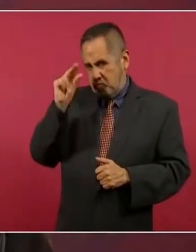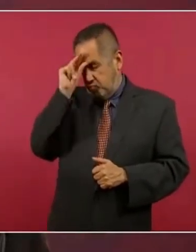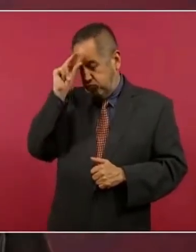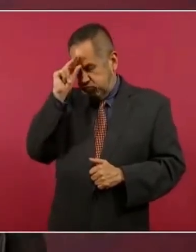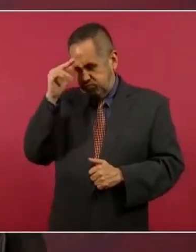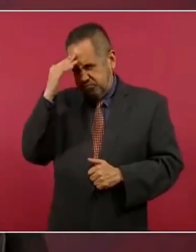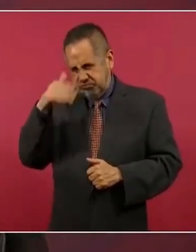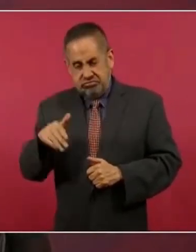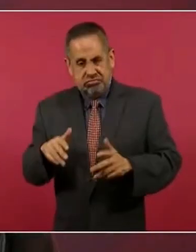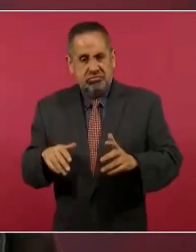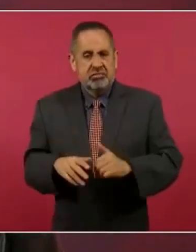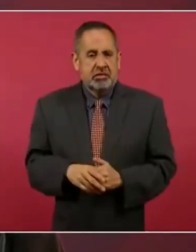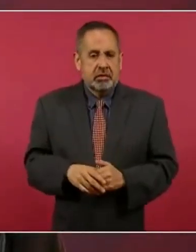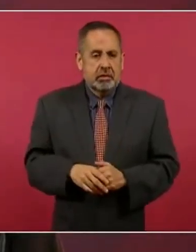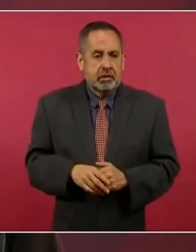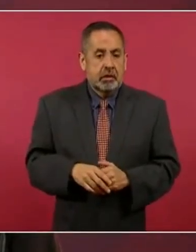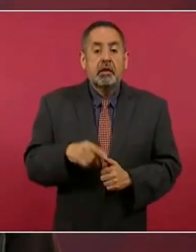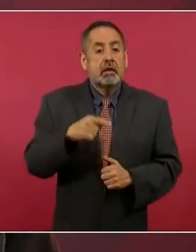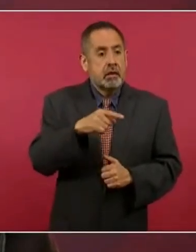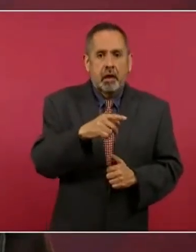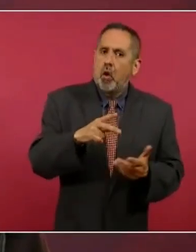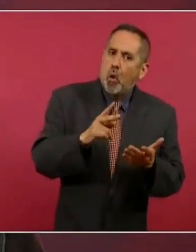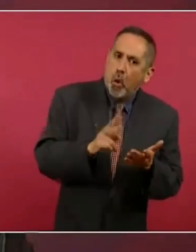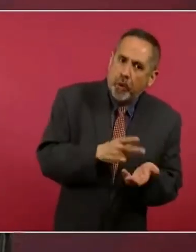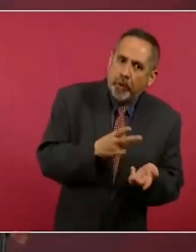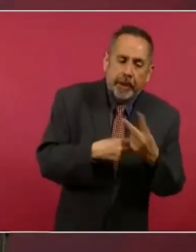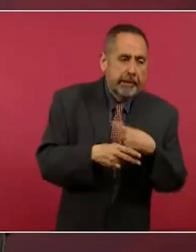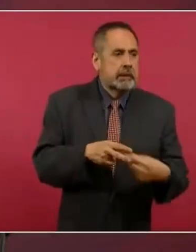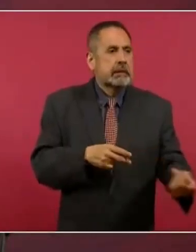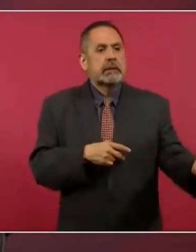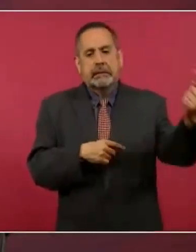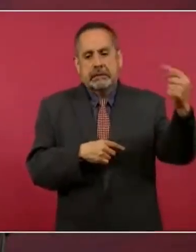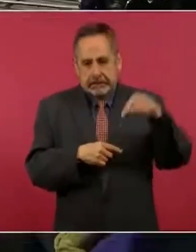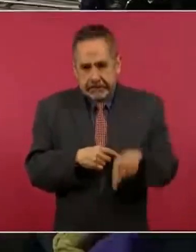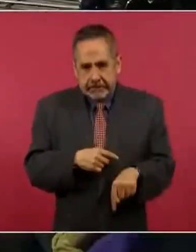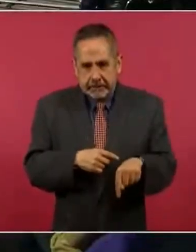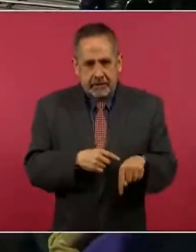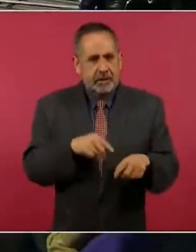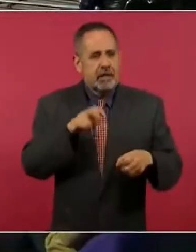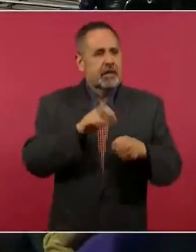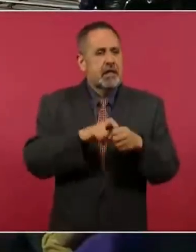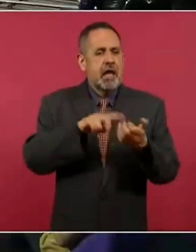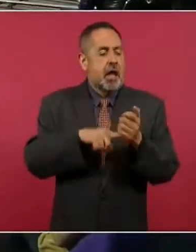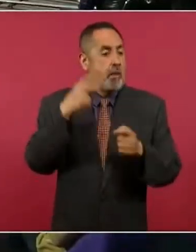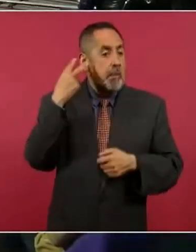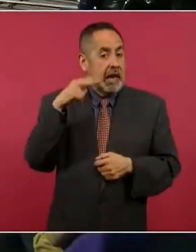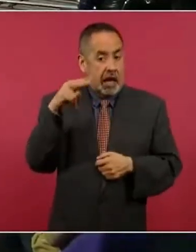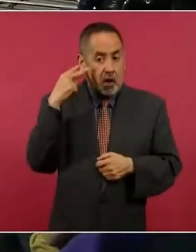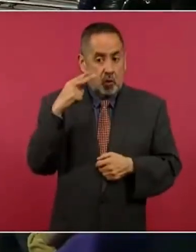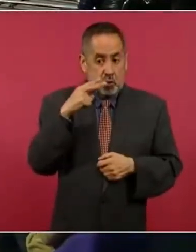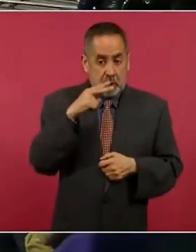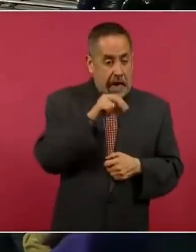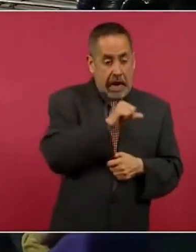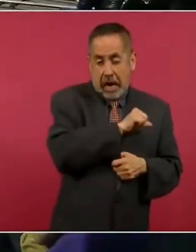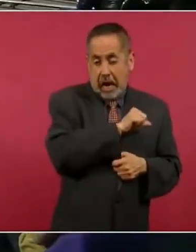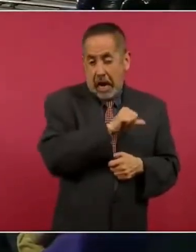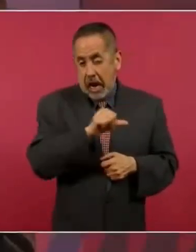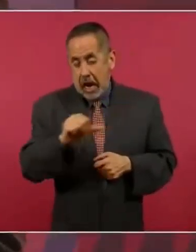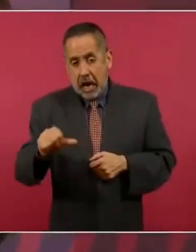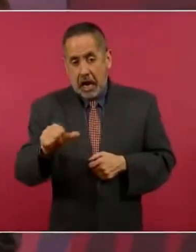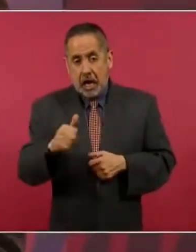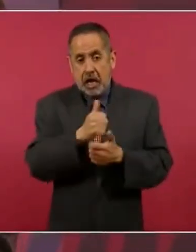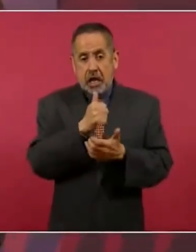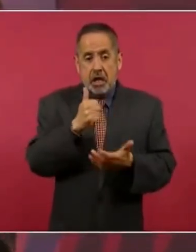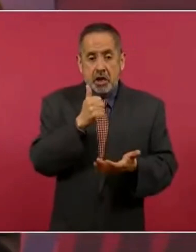y vino Santana lo trajeron los conservadores y desde que llegó a Veracruz hasta la Ciudad de México viva